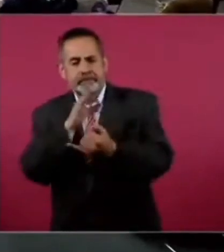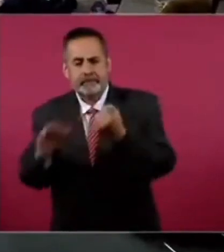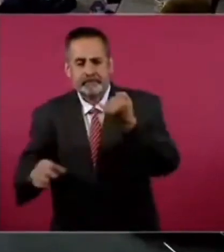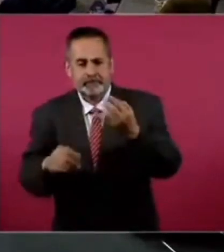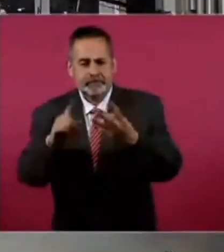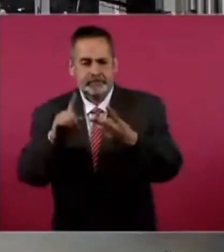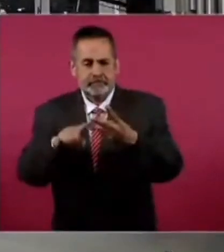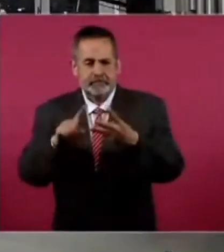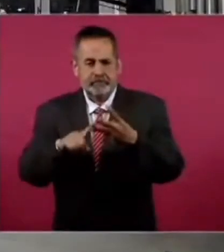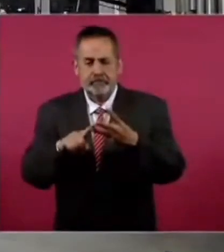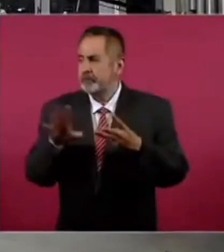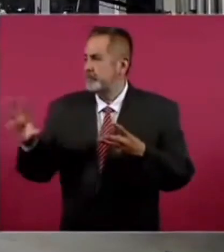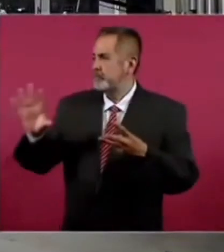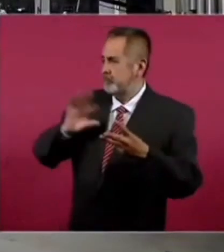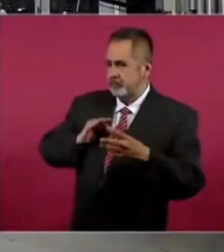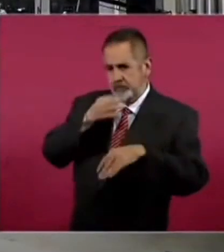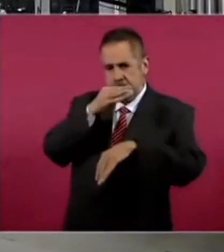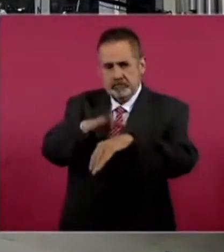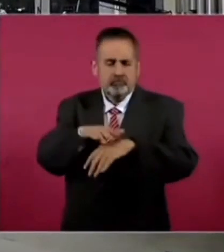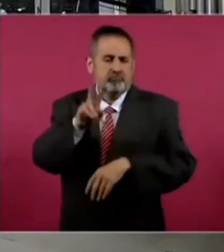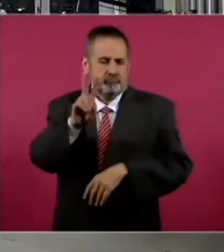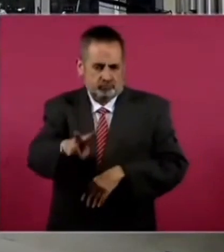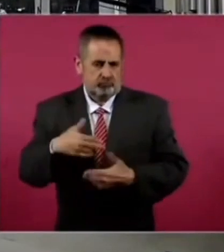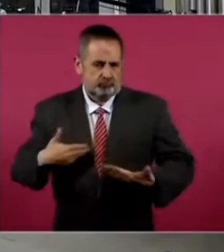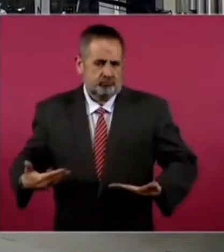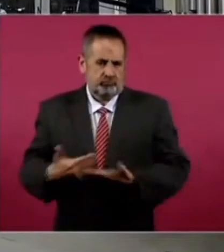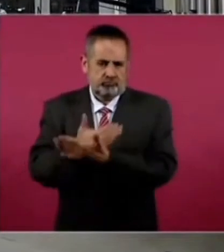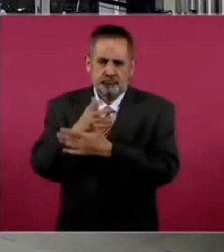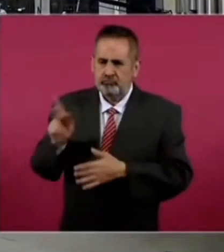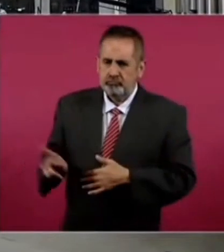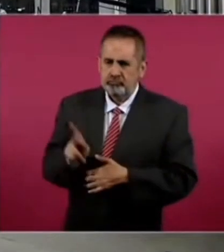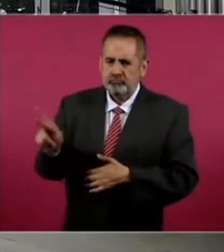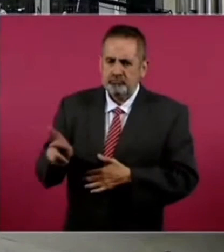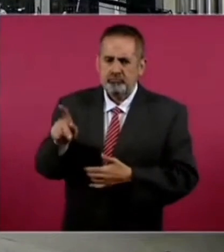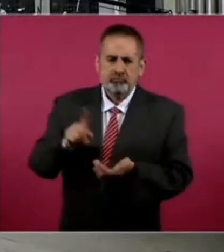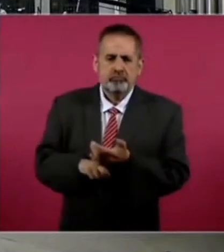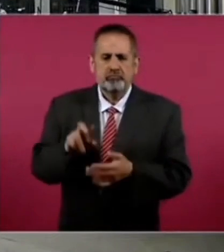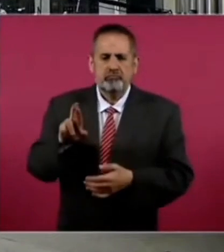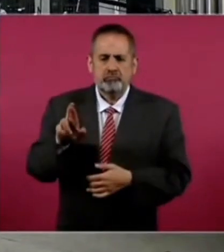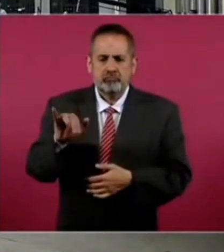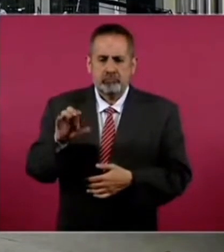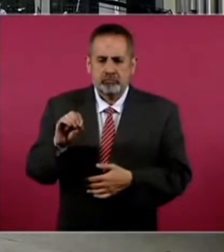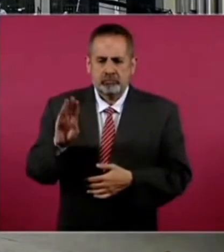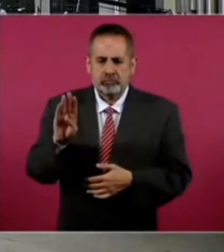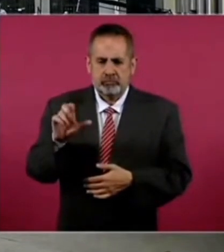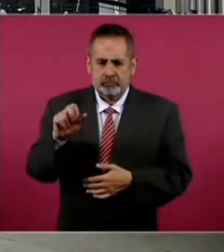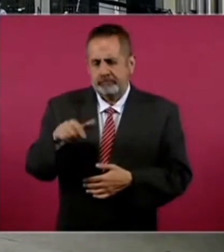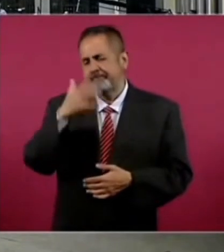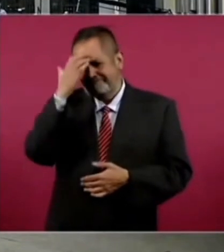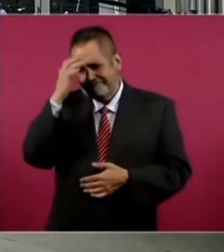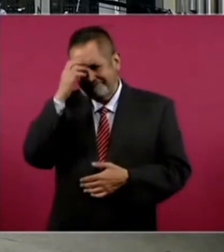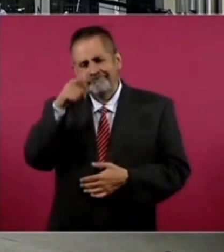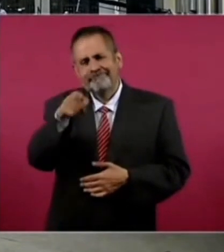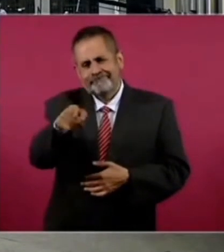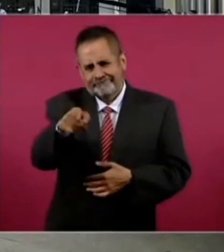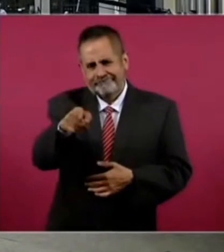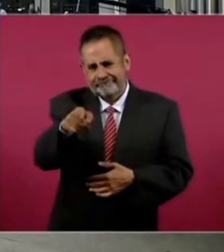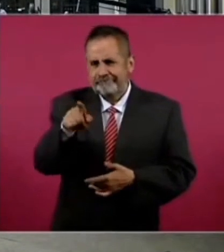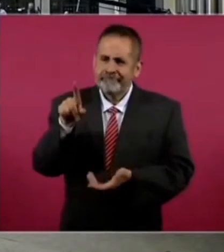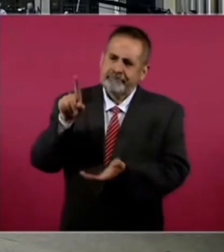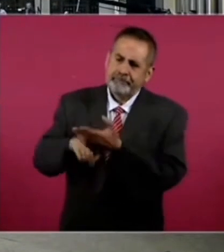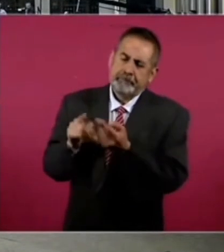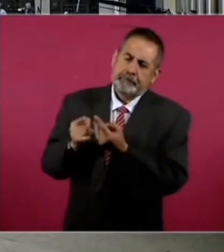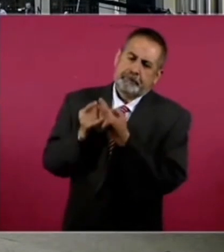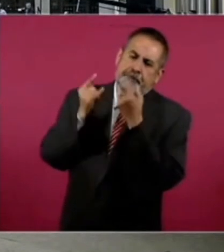Es un reclamo social porque yo soy originario de un pueblo que se llama Río Blanco, usted lo debe de conocer, un pueblo que ha estado dentro de la